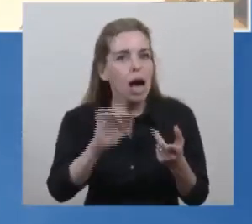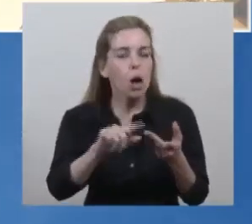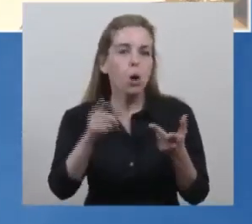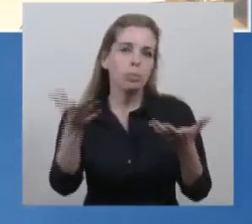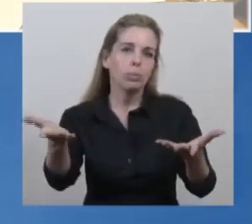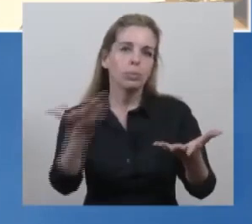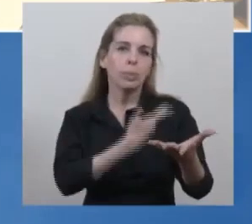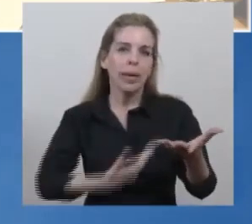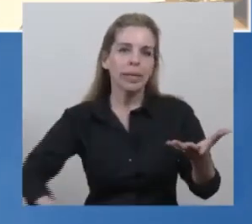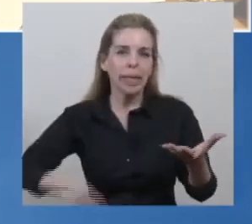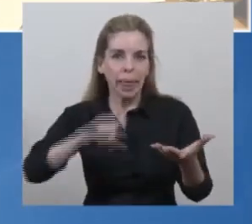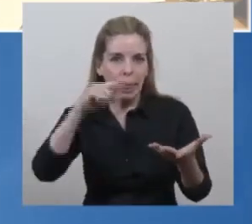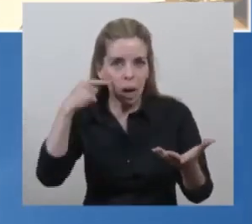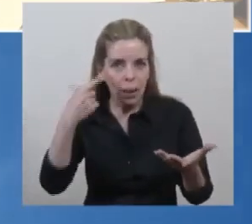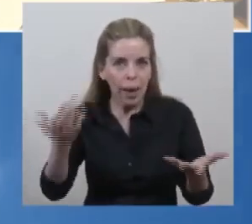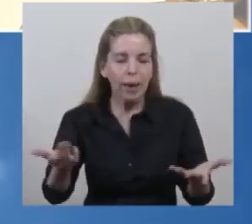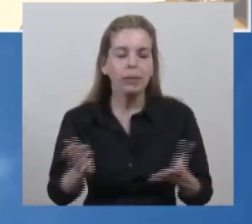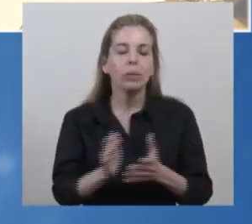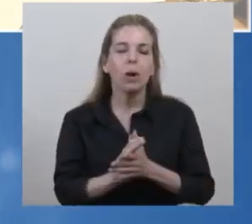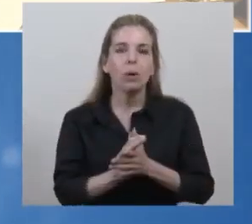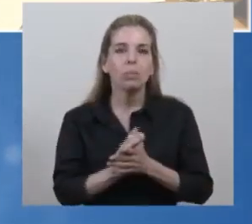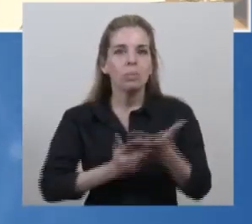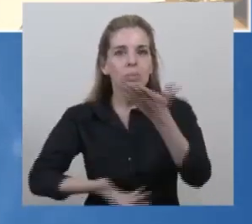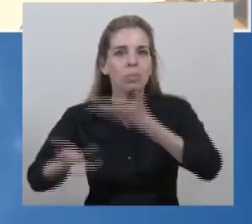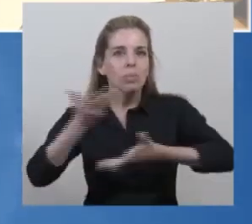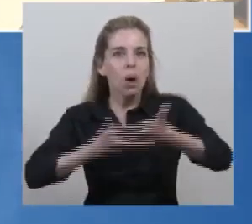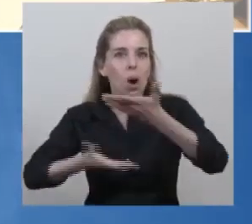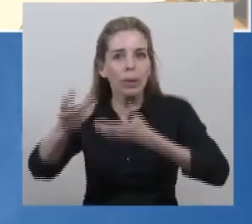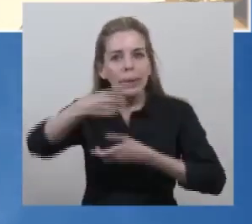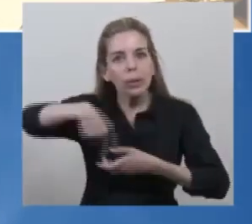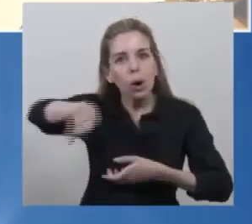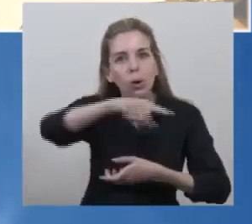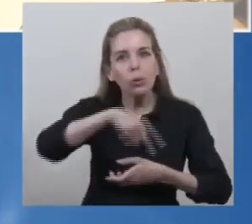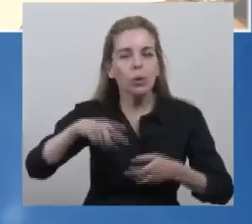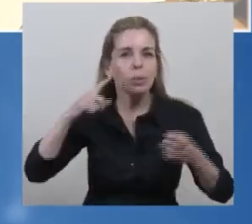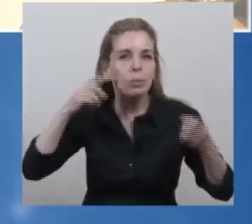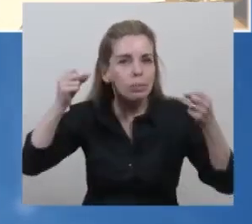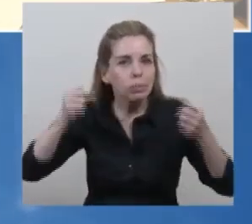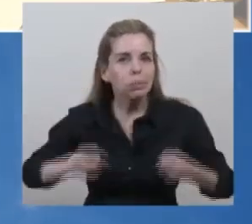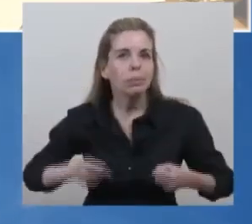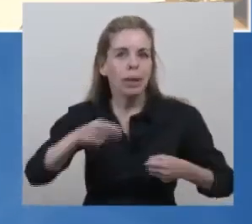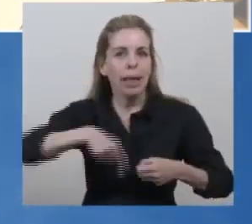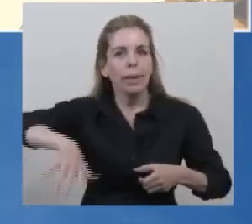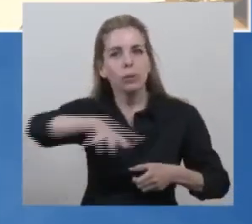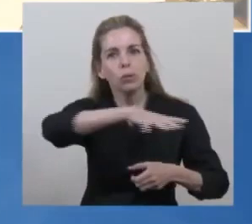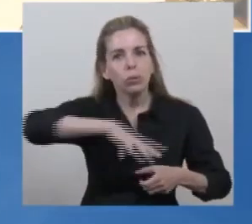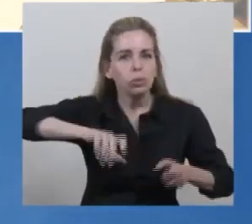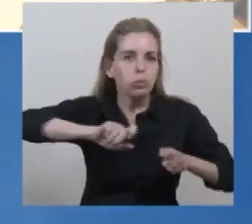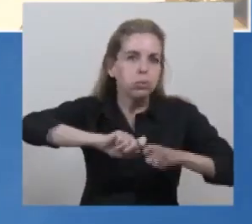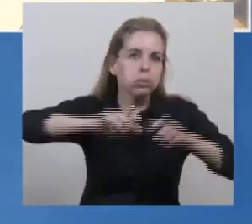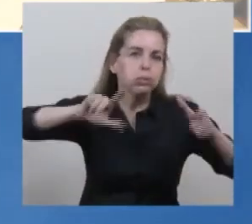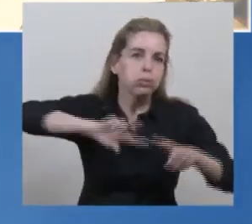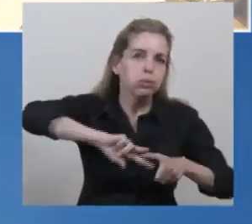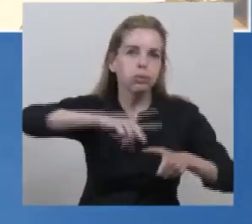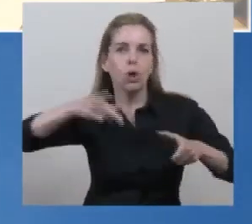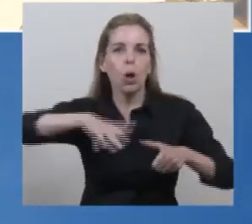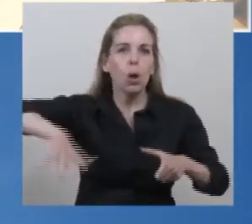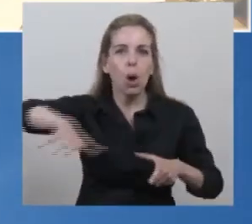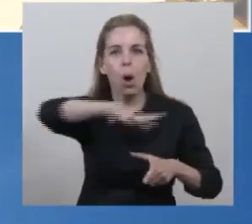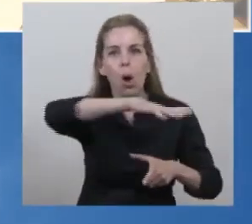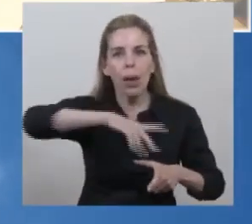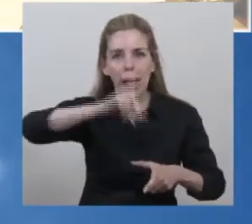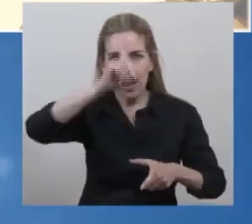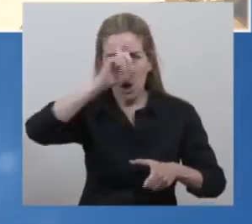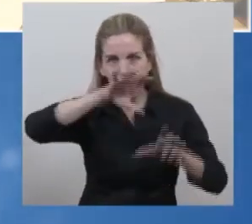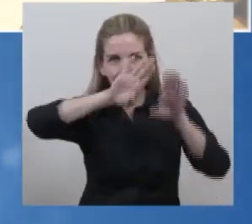presidente. Compartir con ustedes que aquí hemos más que duplicado la superficie de nuestro hospital en Zapala, cabecera, un